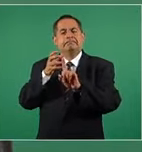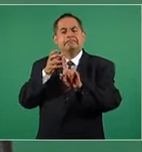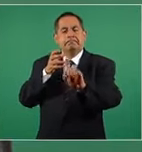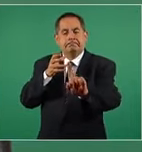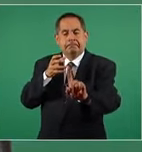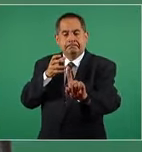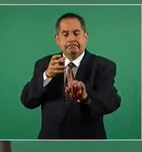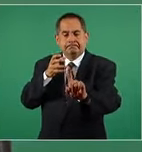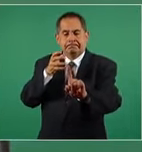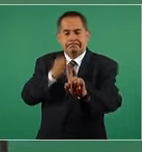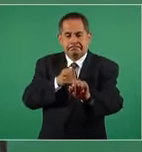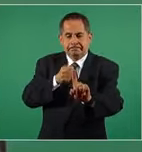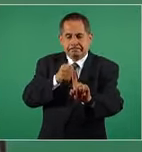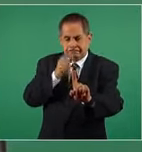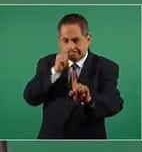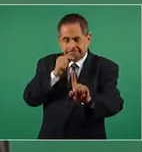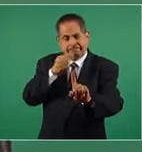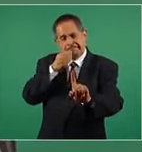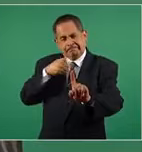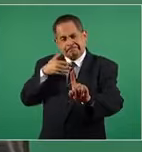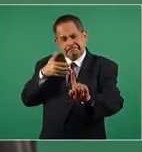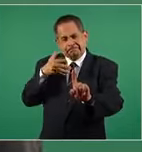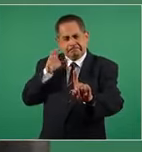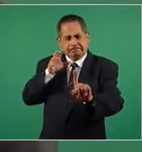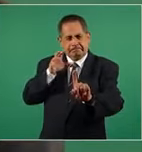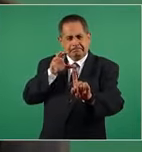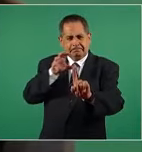y teníamos que seguir caminando.